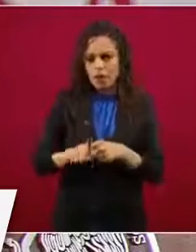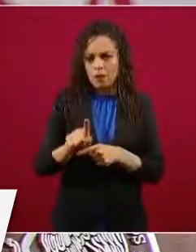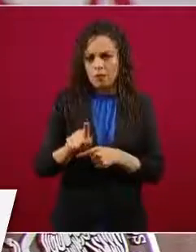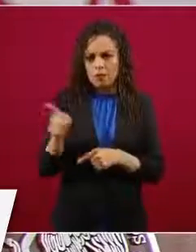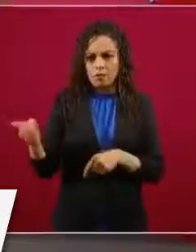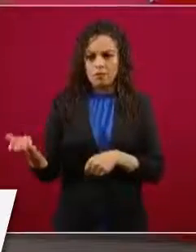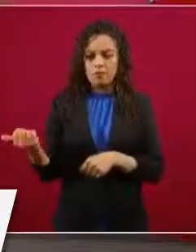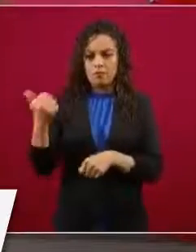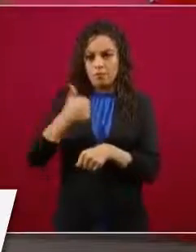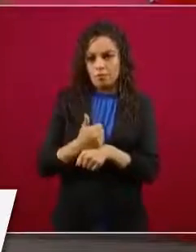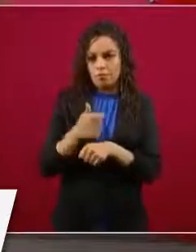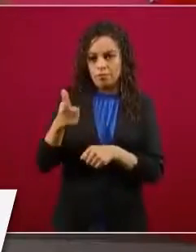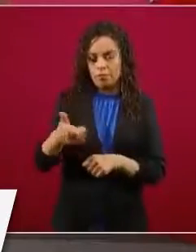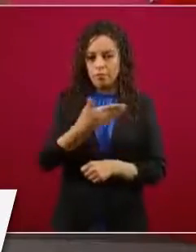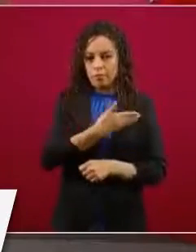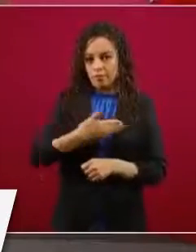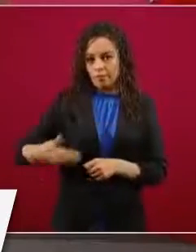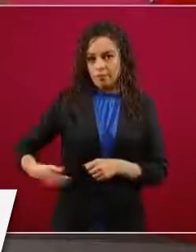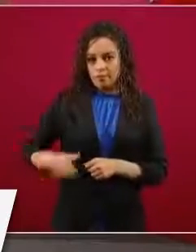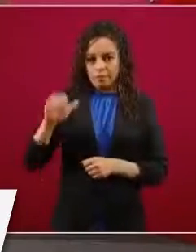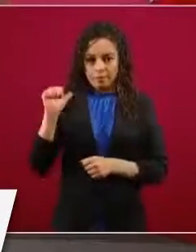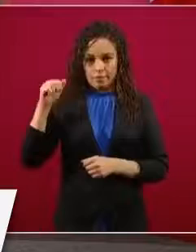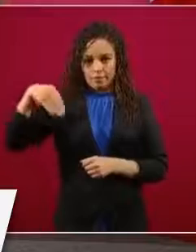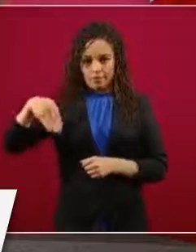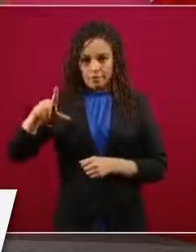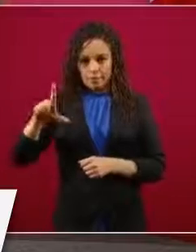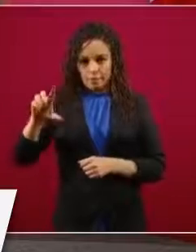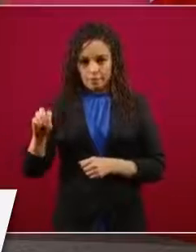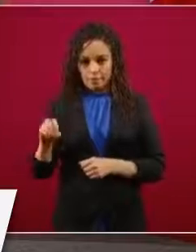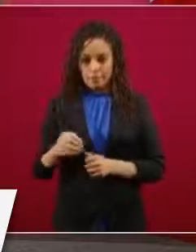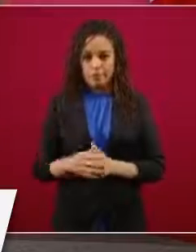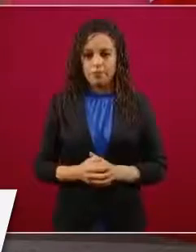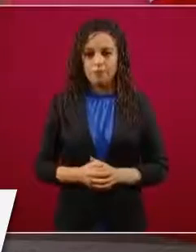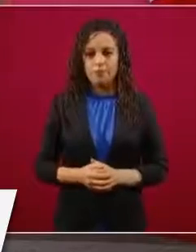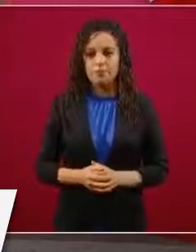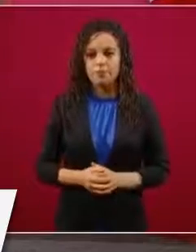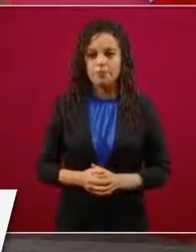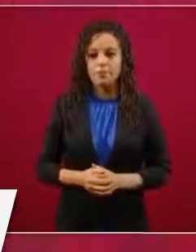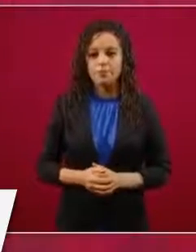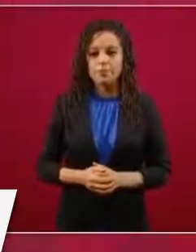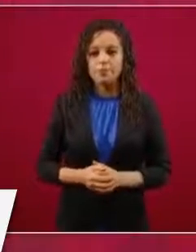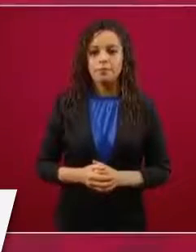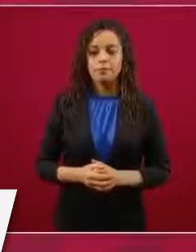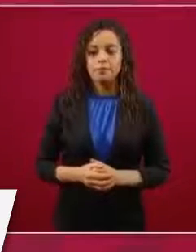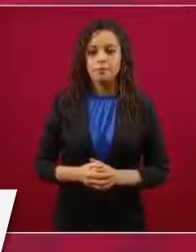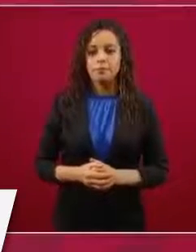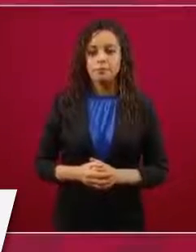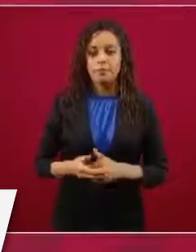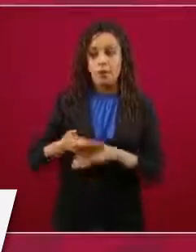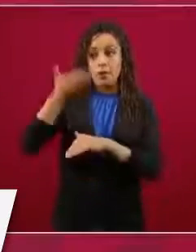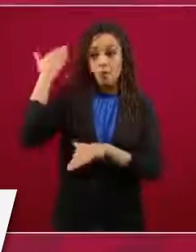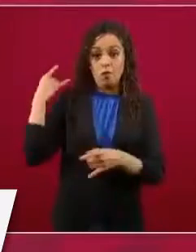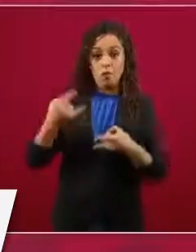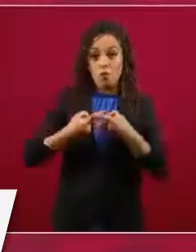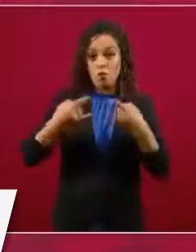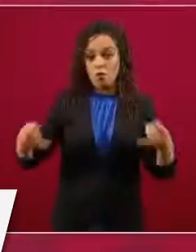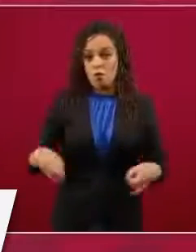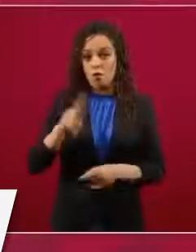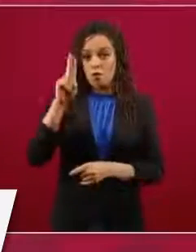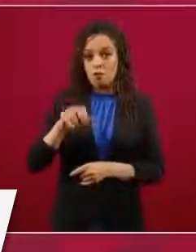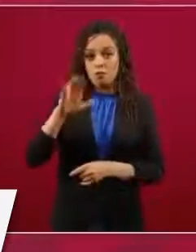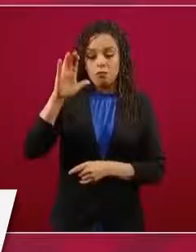del gobierno del presidente López Obrador, estos esfuerzos por unir lo que históricamente había estado